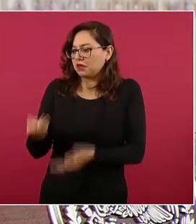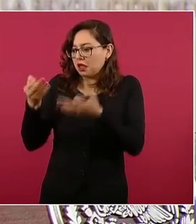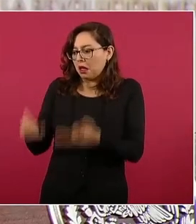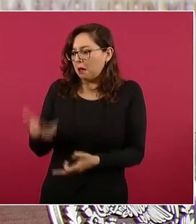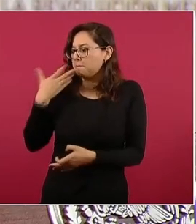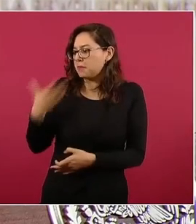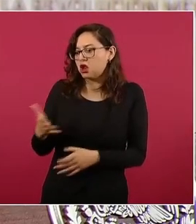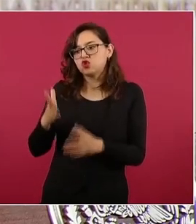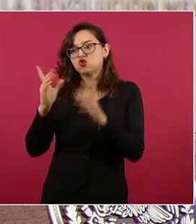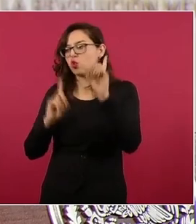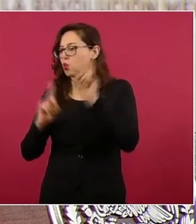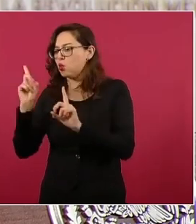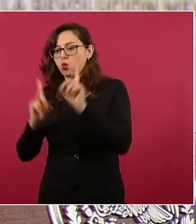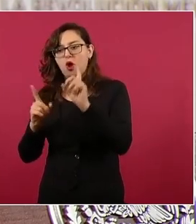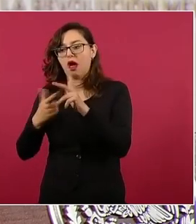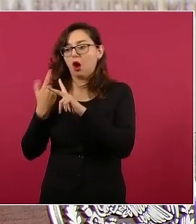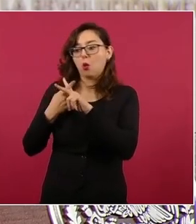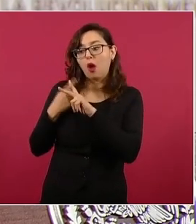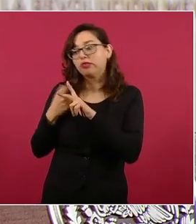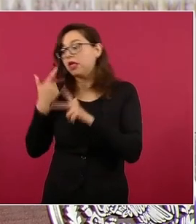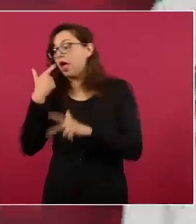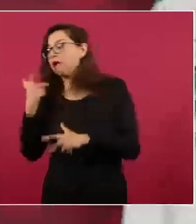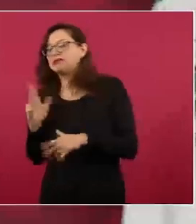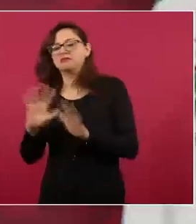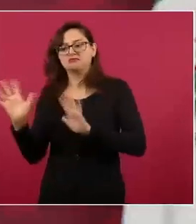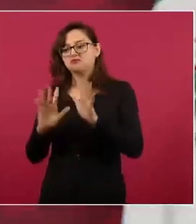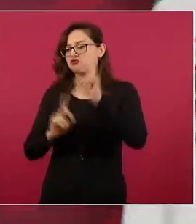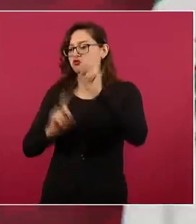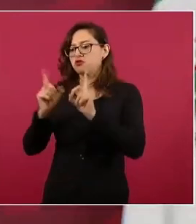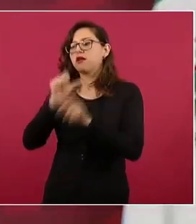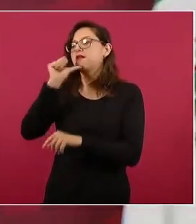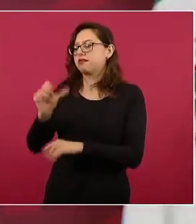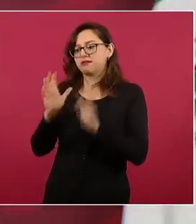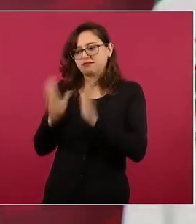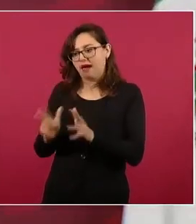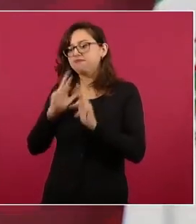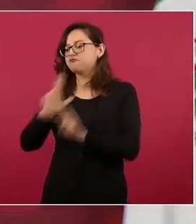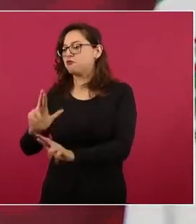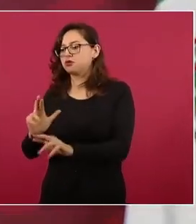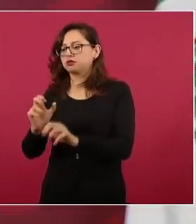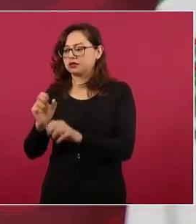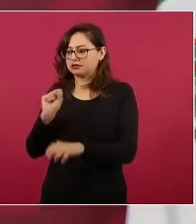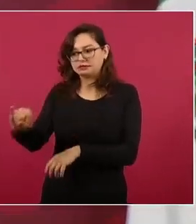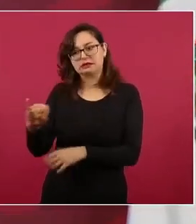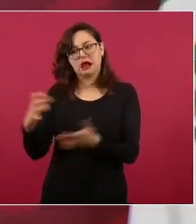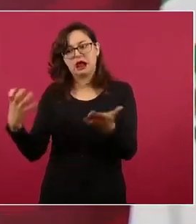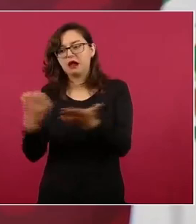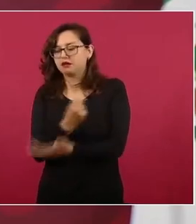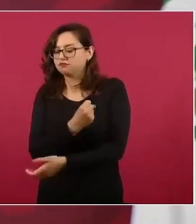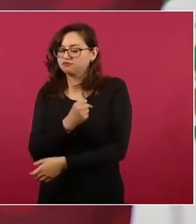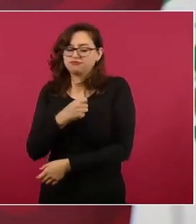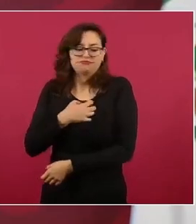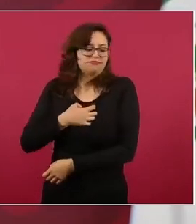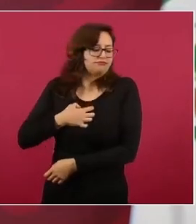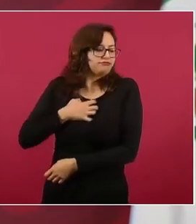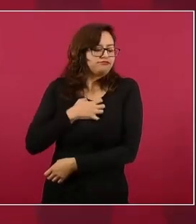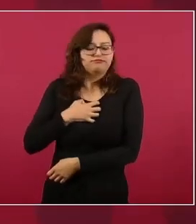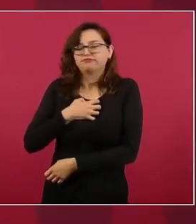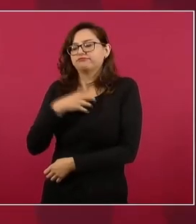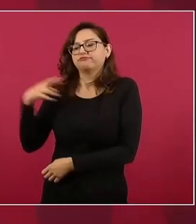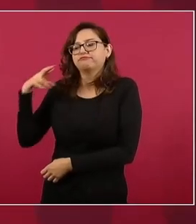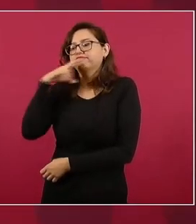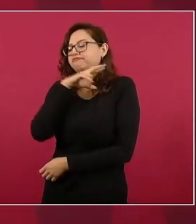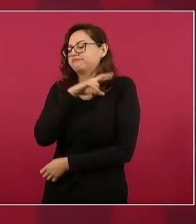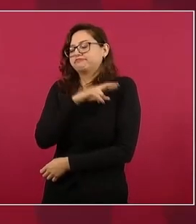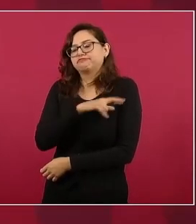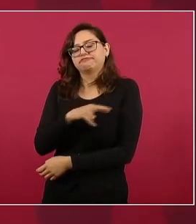legítimamente y un abrazo un saludo cariñosísimo al